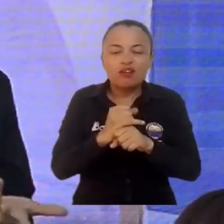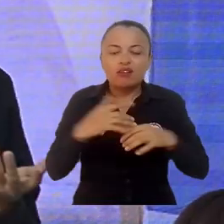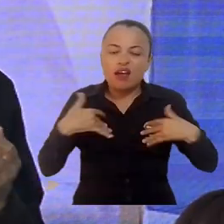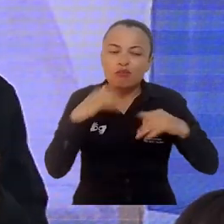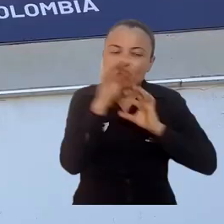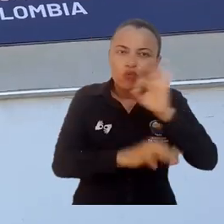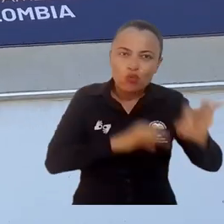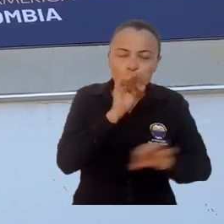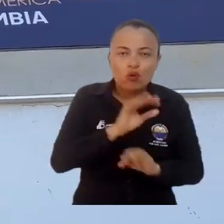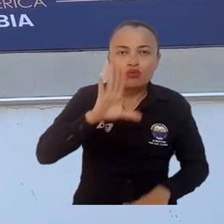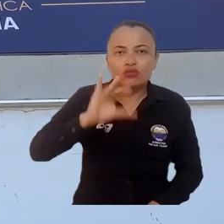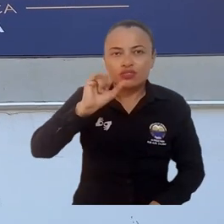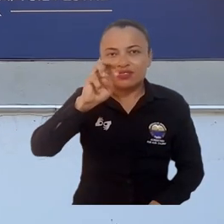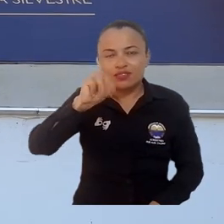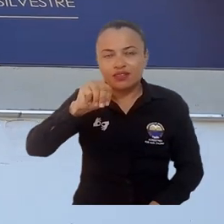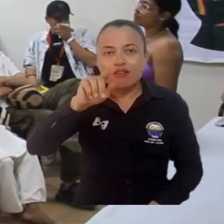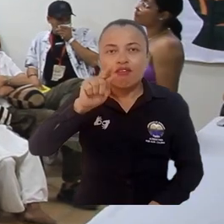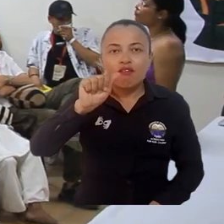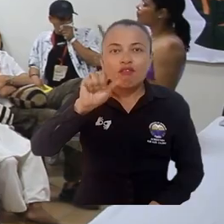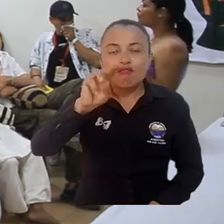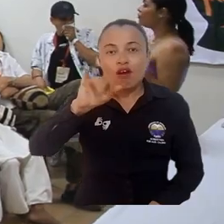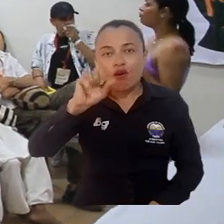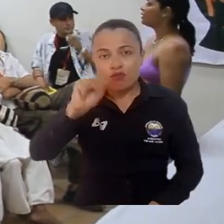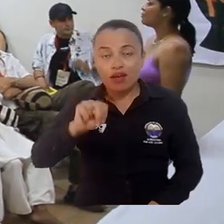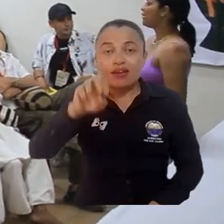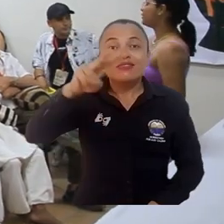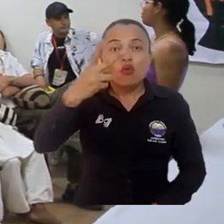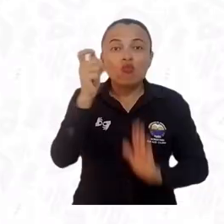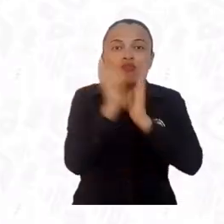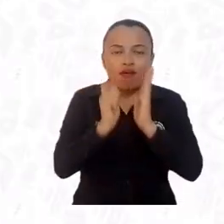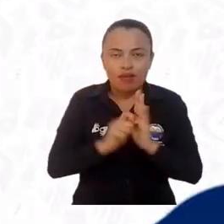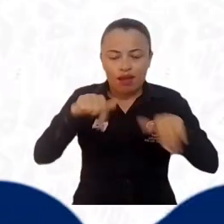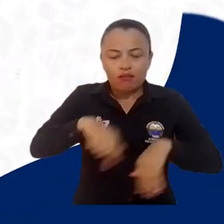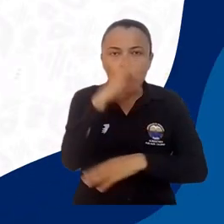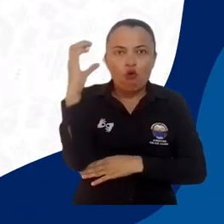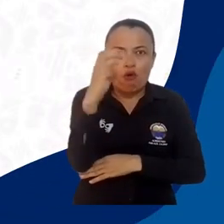Latinoamérica sin fauna, que por segunda vez tuvo lugar en Colombia.